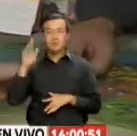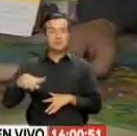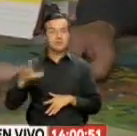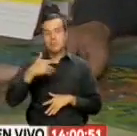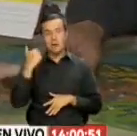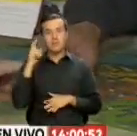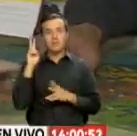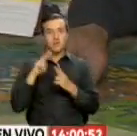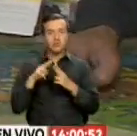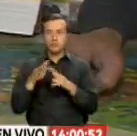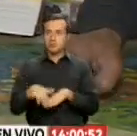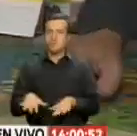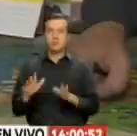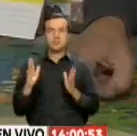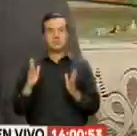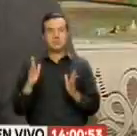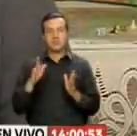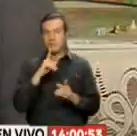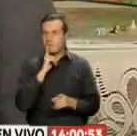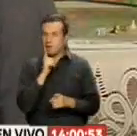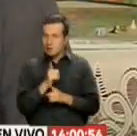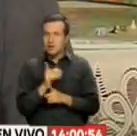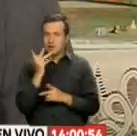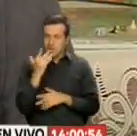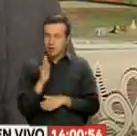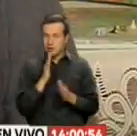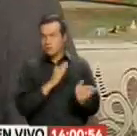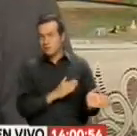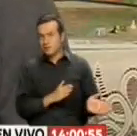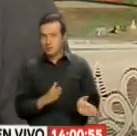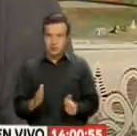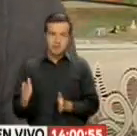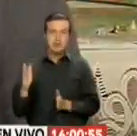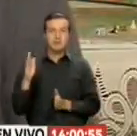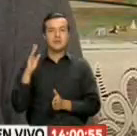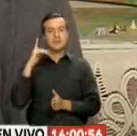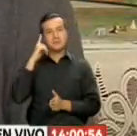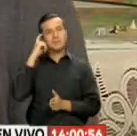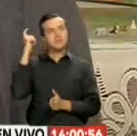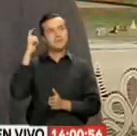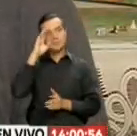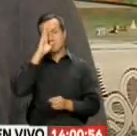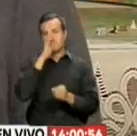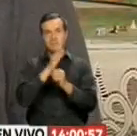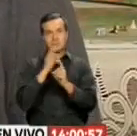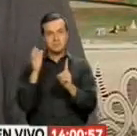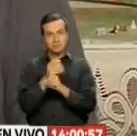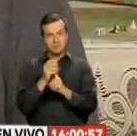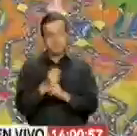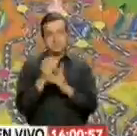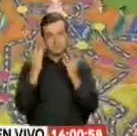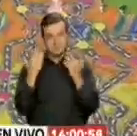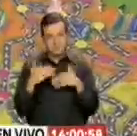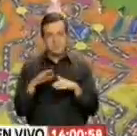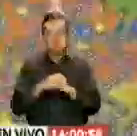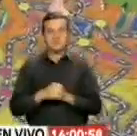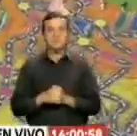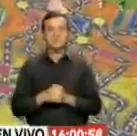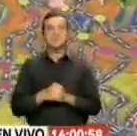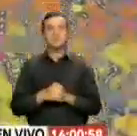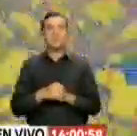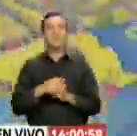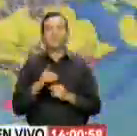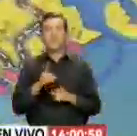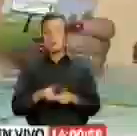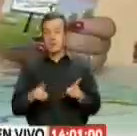Entonces Y eso es real Me ha pasado Estamos cumpliendo Con todos los objetivos Promocionar el país Además Constan